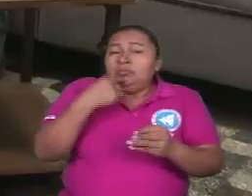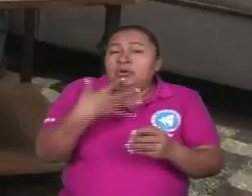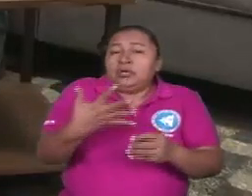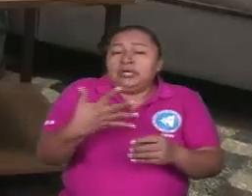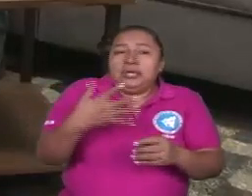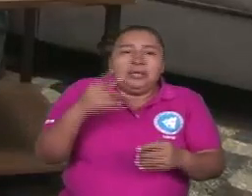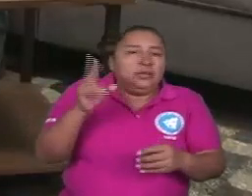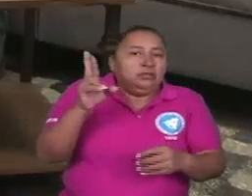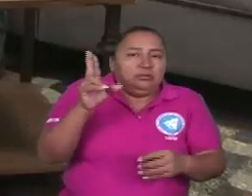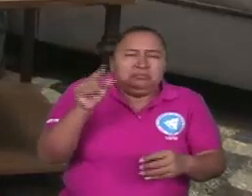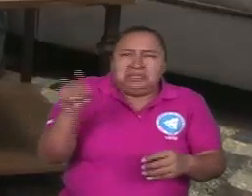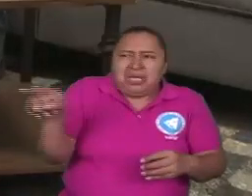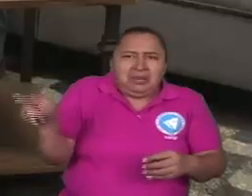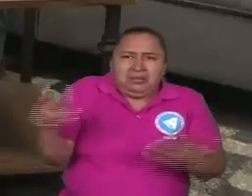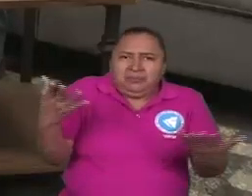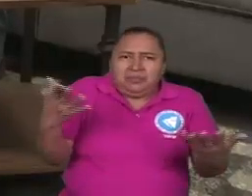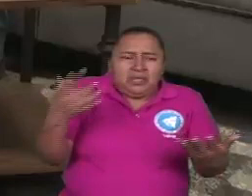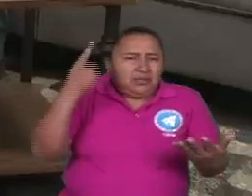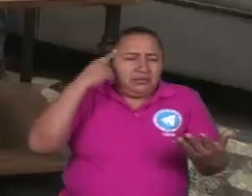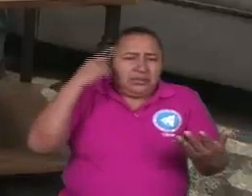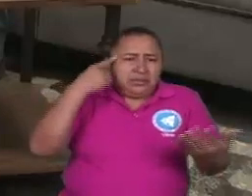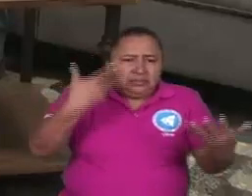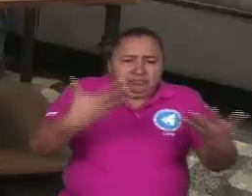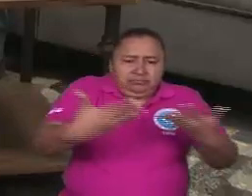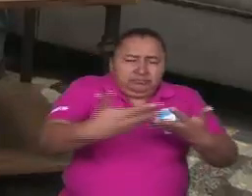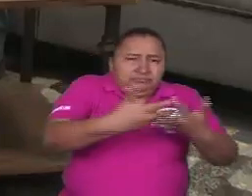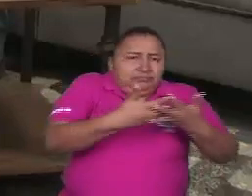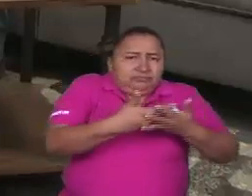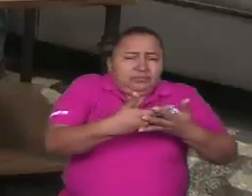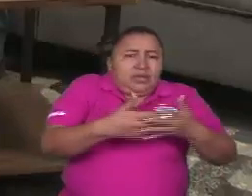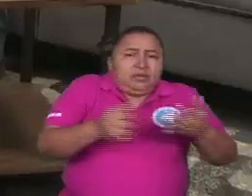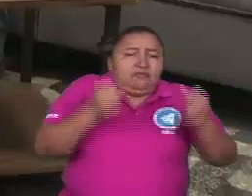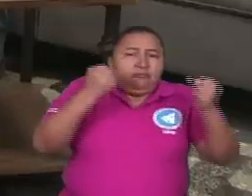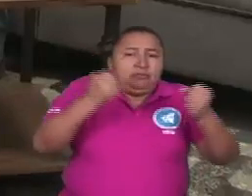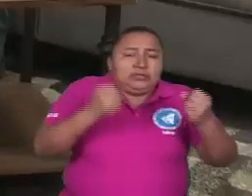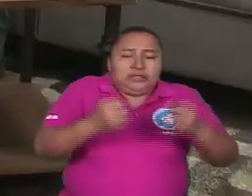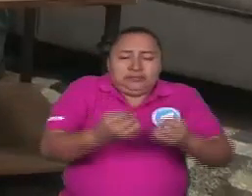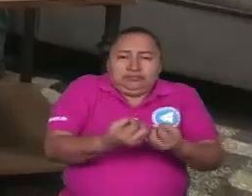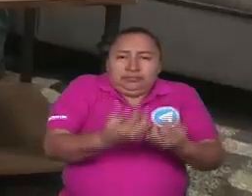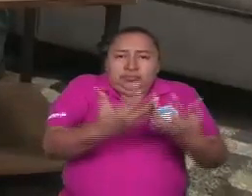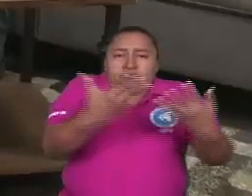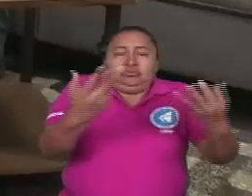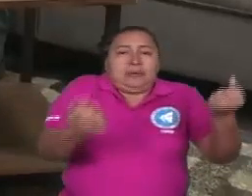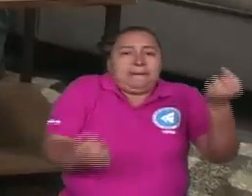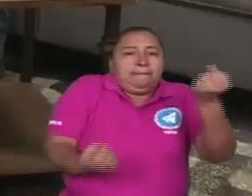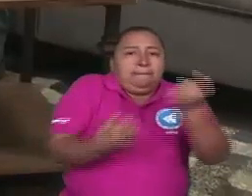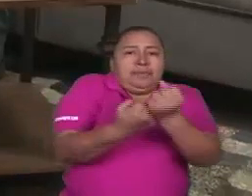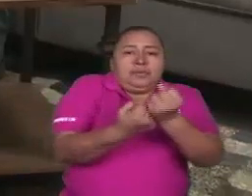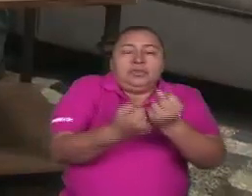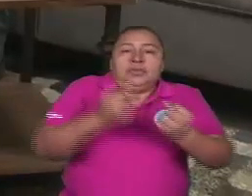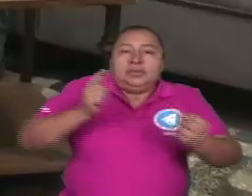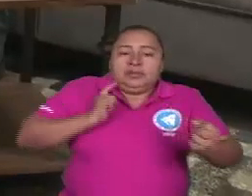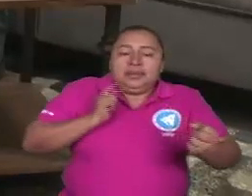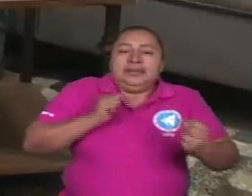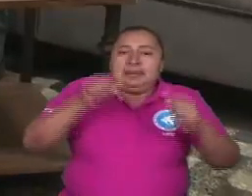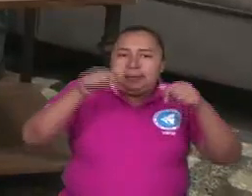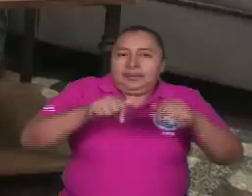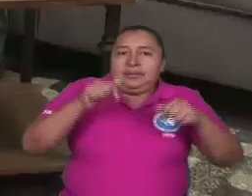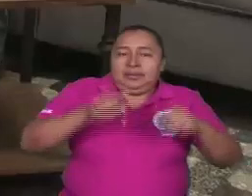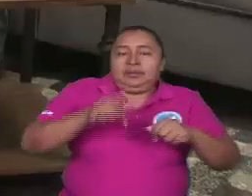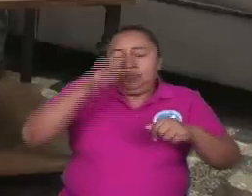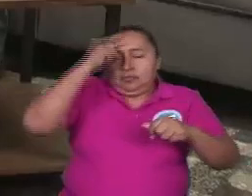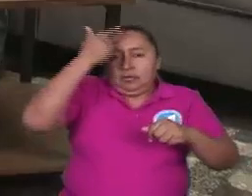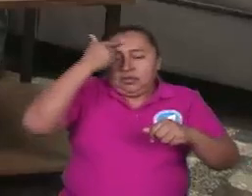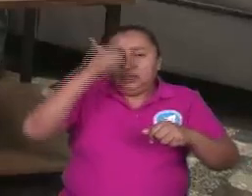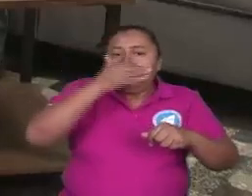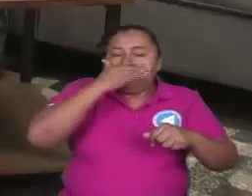no tomaron en cuenta que la correlación de fuerza y la cantidad de respaldo que tiene la revolución y que tiene